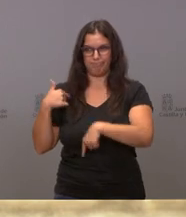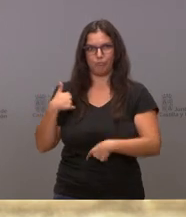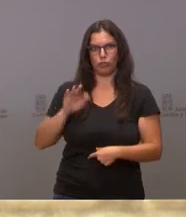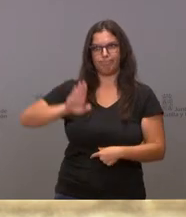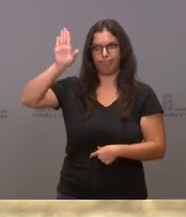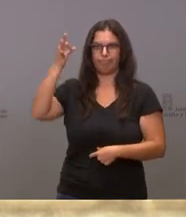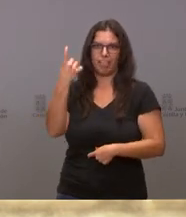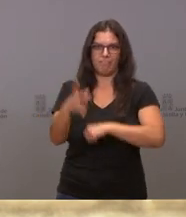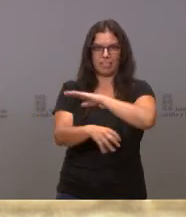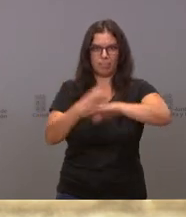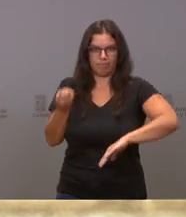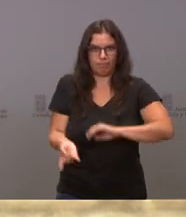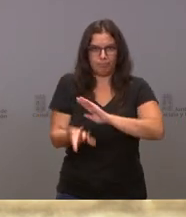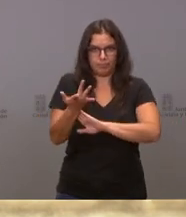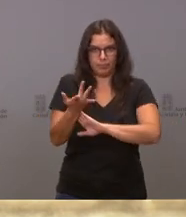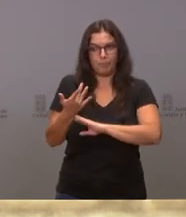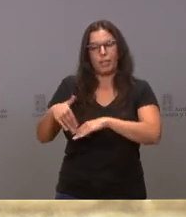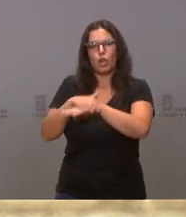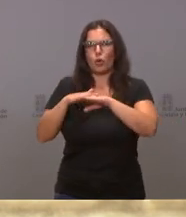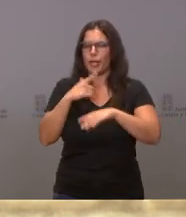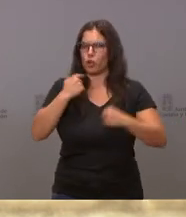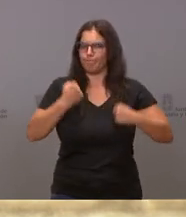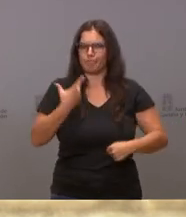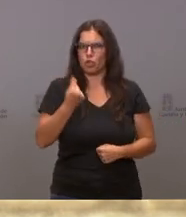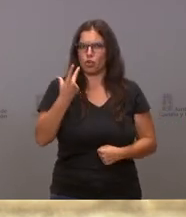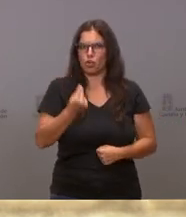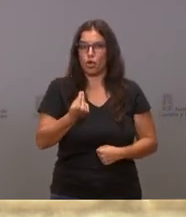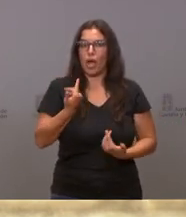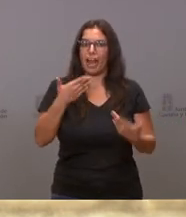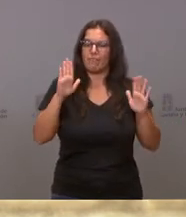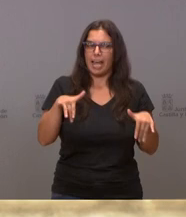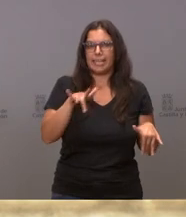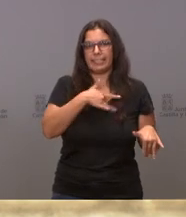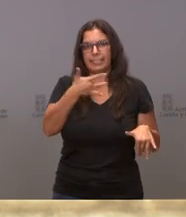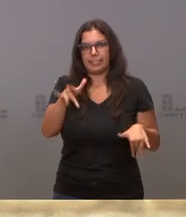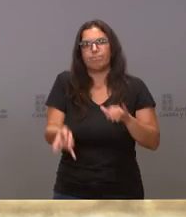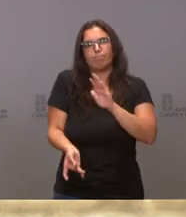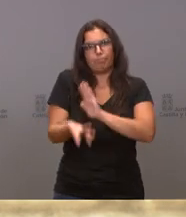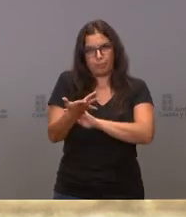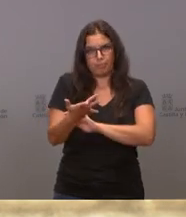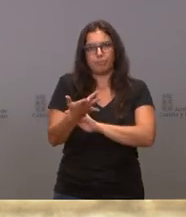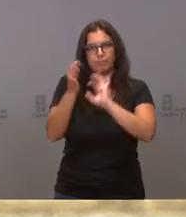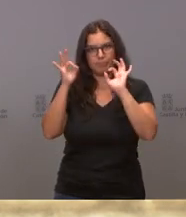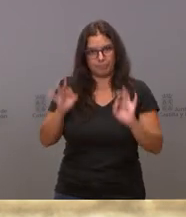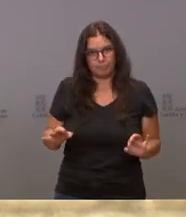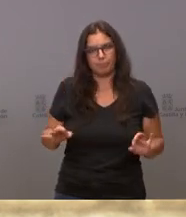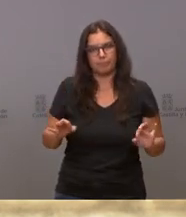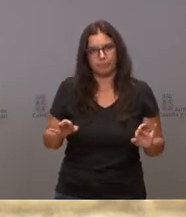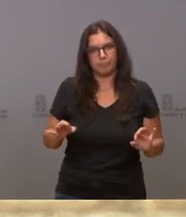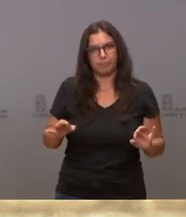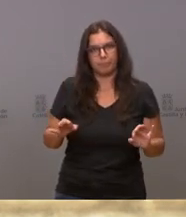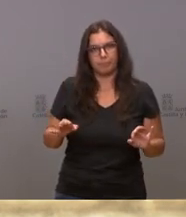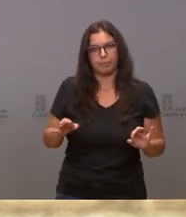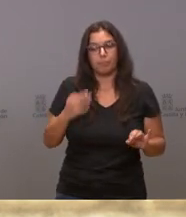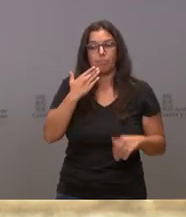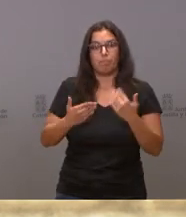La resistencia al Gobierno fue importante, pero al final acabó cediendo y accedió a esa petición que